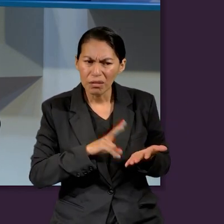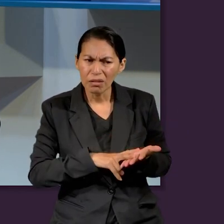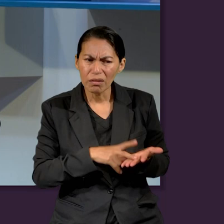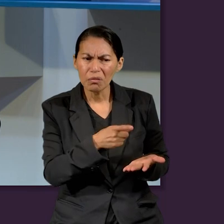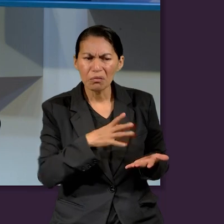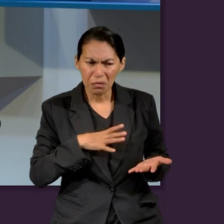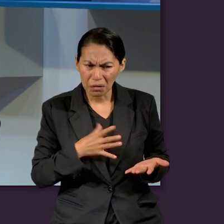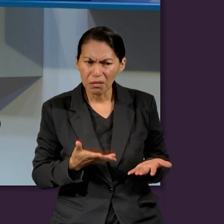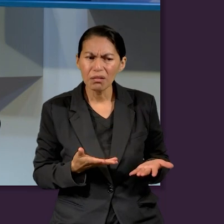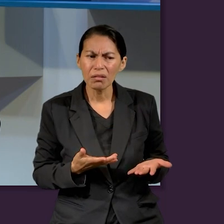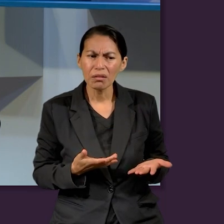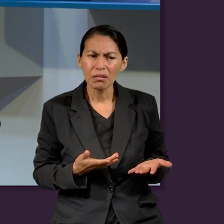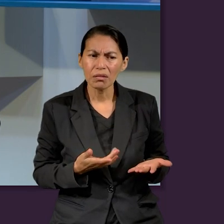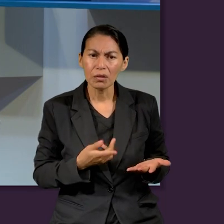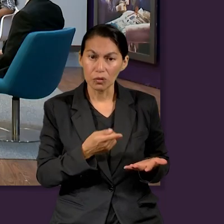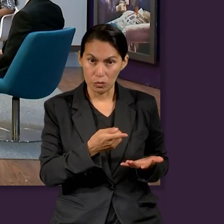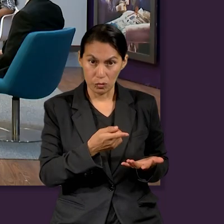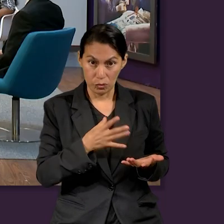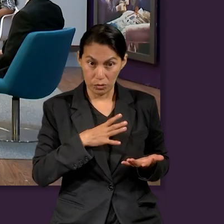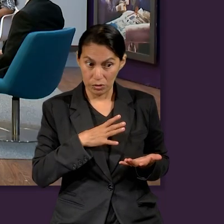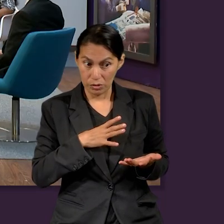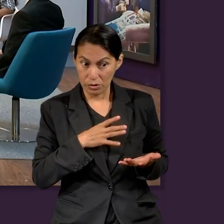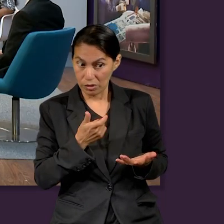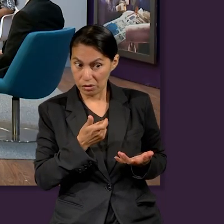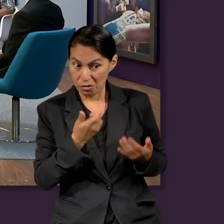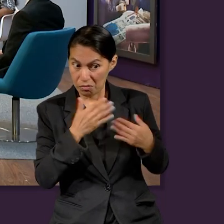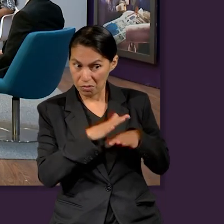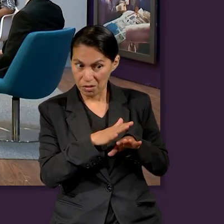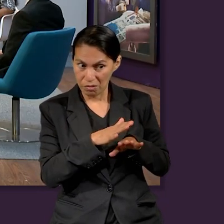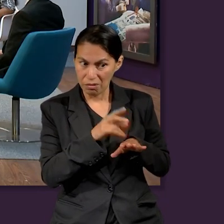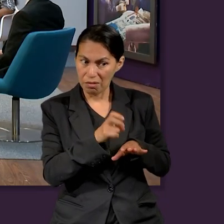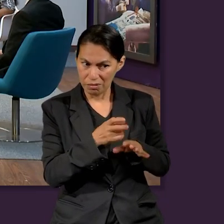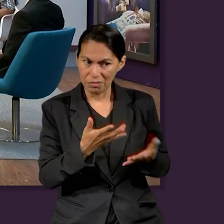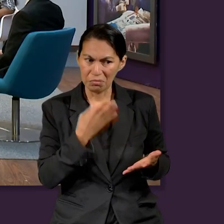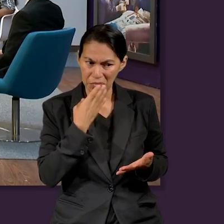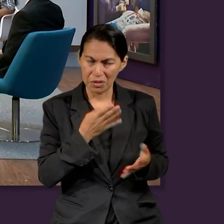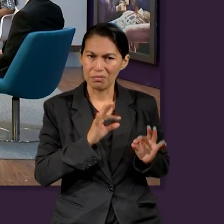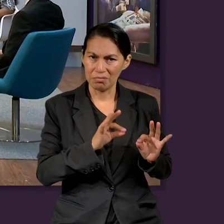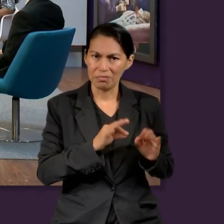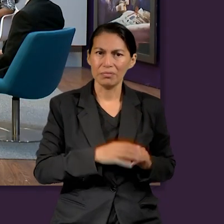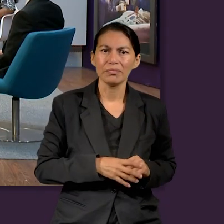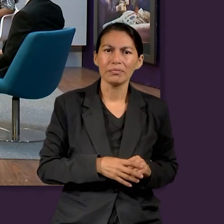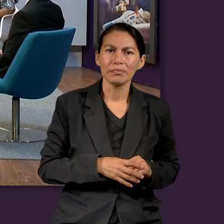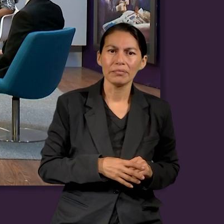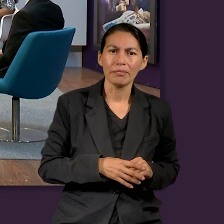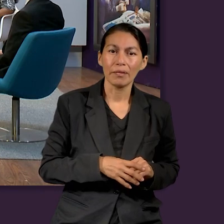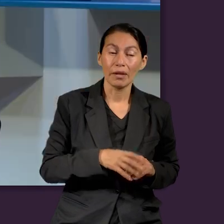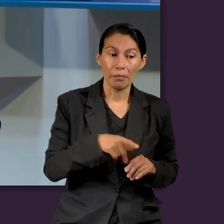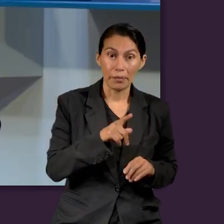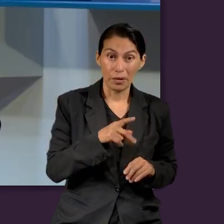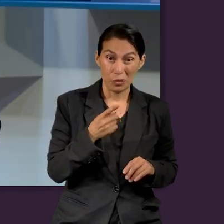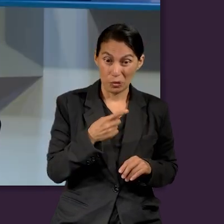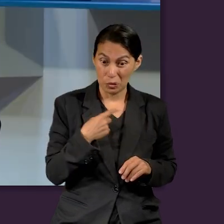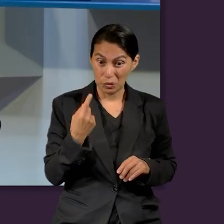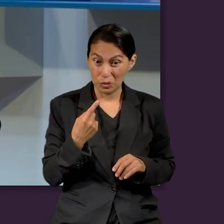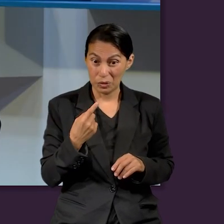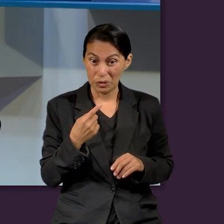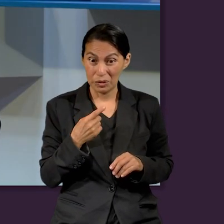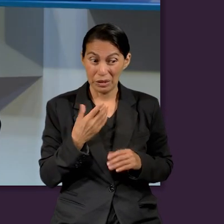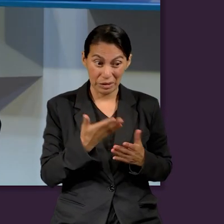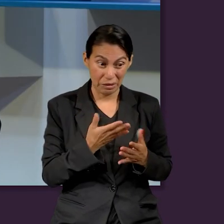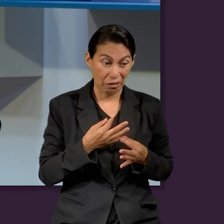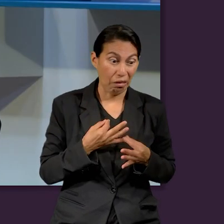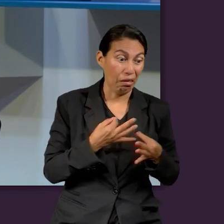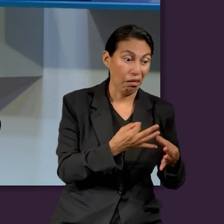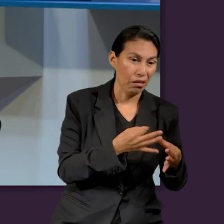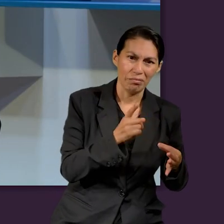¿Cuánto vales? ¿Cuánto? Dependiendo de las cuentas de banco. Sin embargo, debemos de no ser